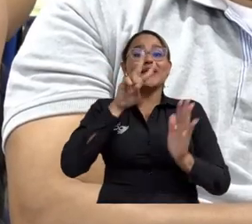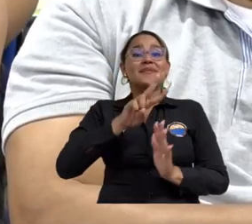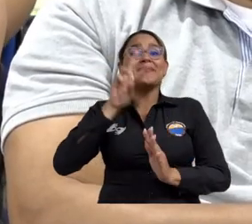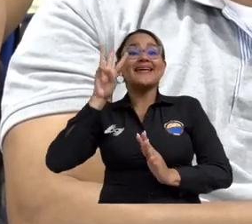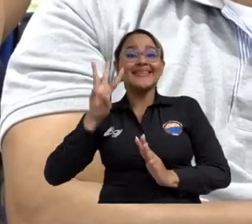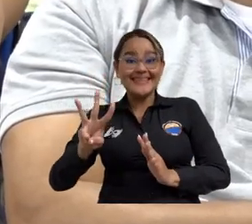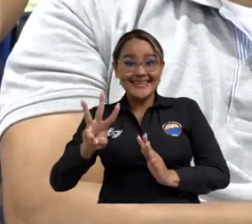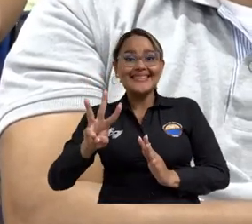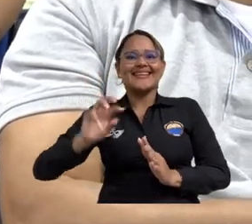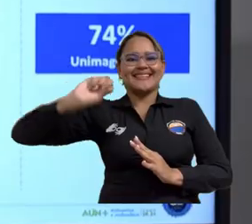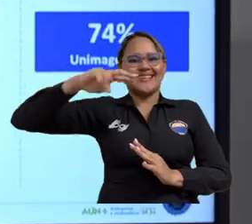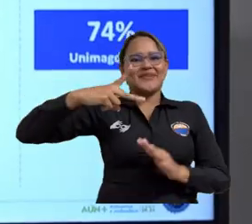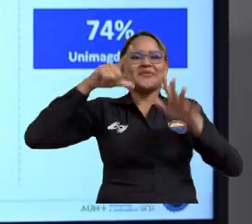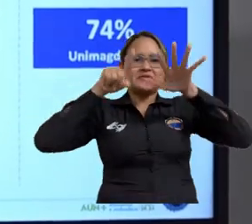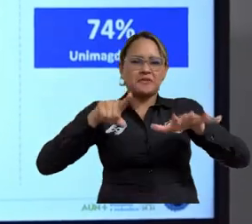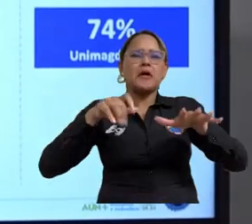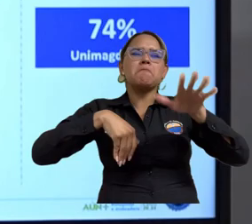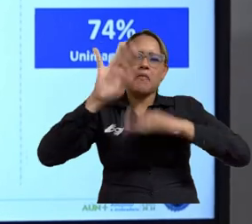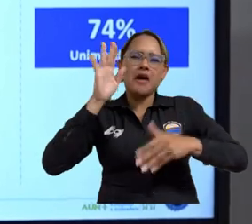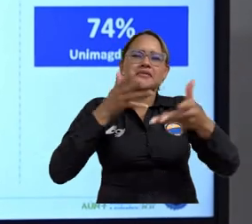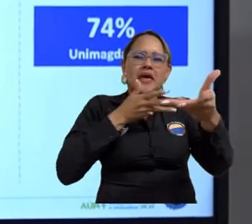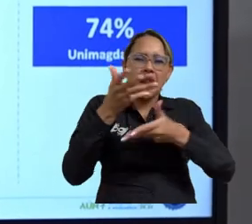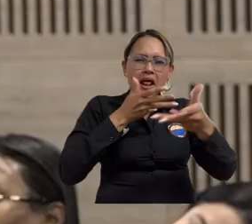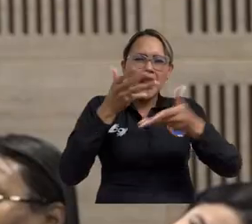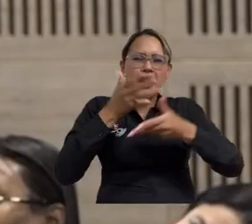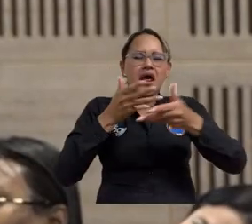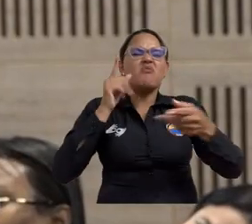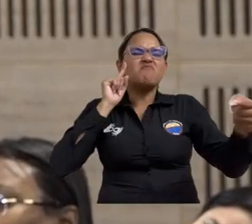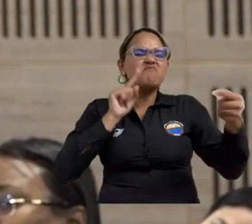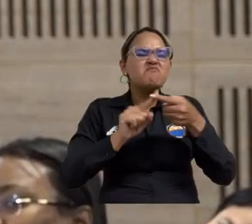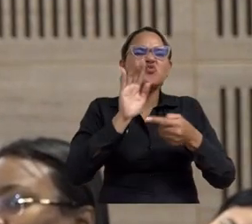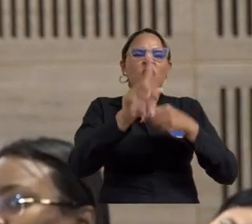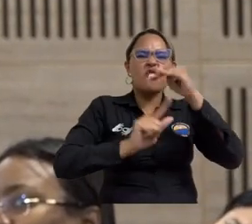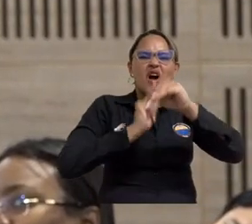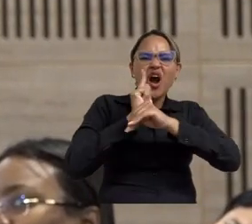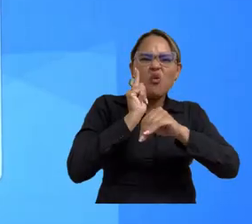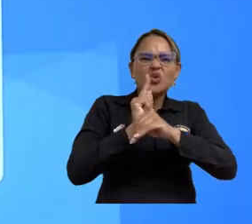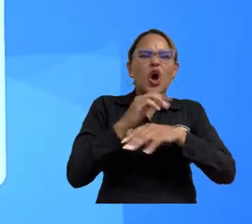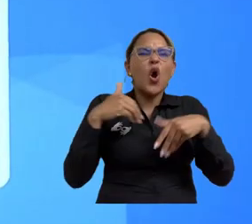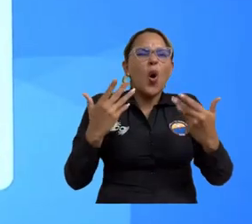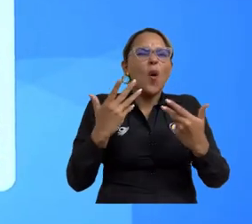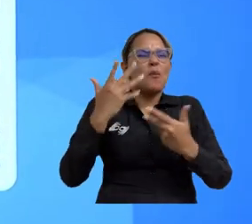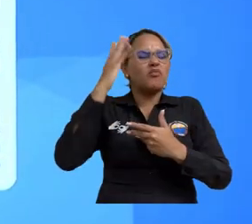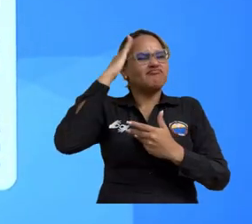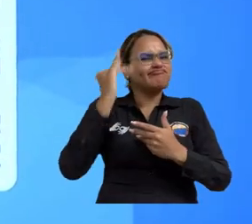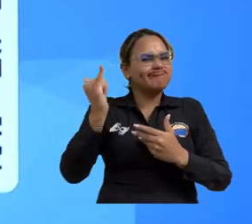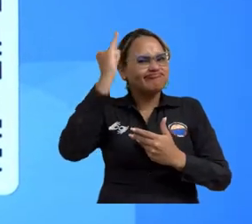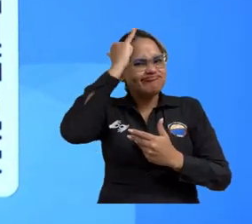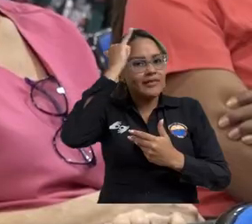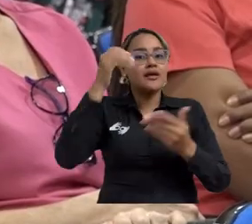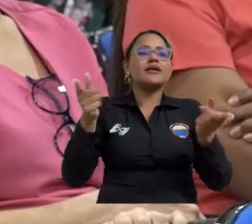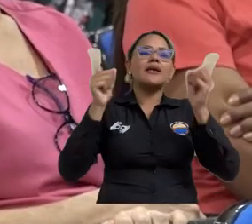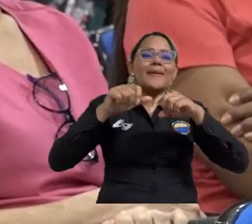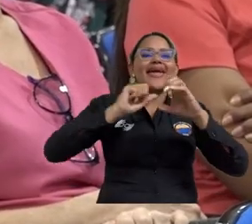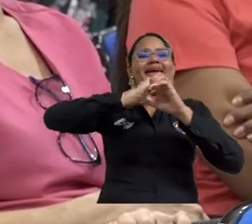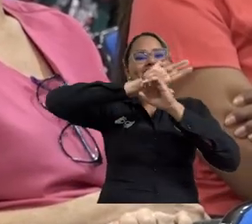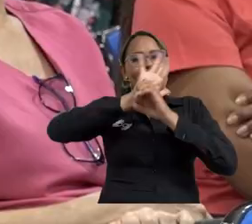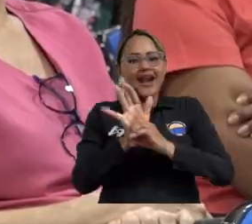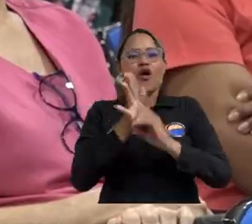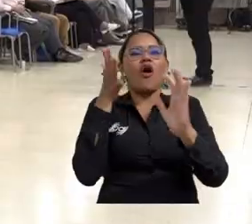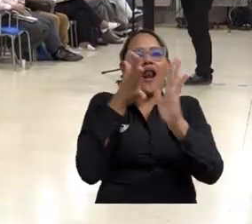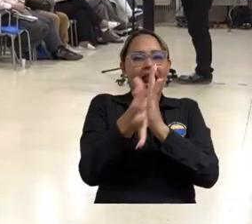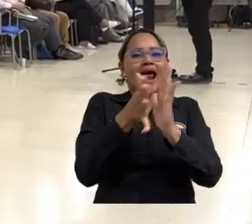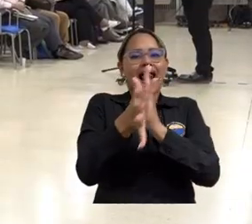semestre de 2023, en la que fue socializado el desempeño académico de las seis facultades y del Centro para la Regionalización de la